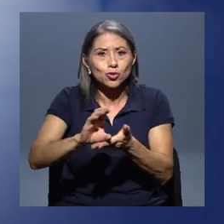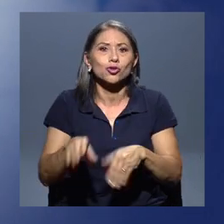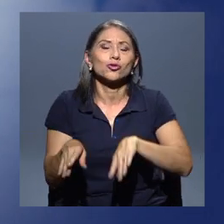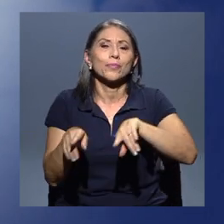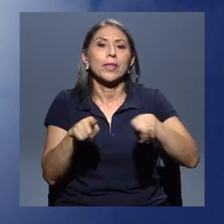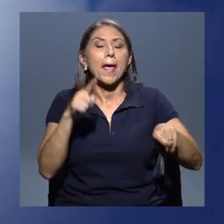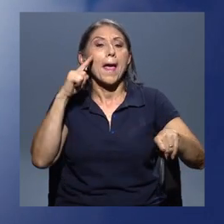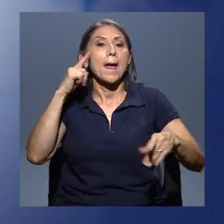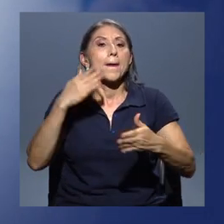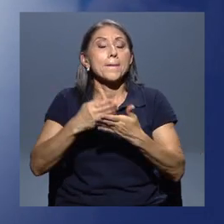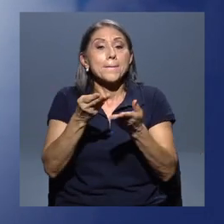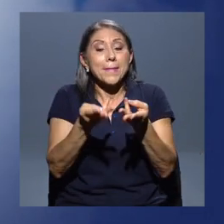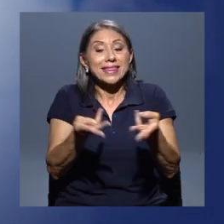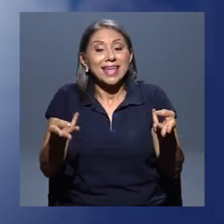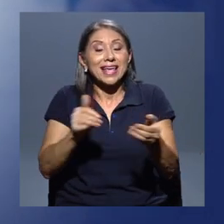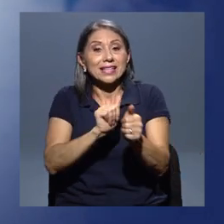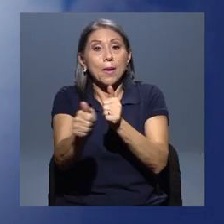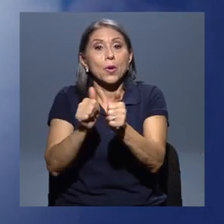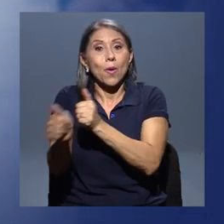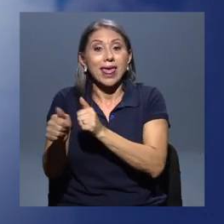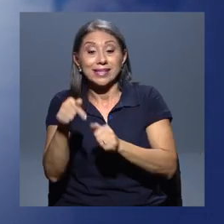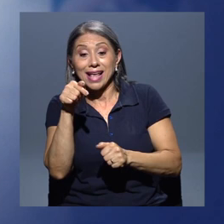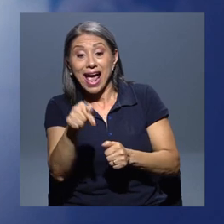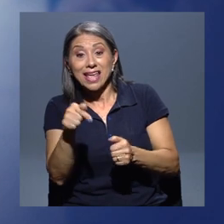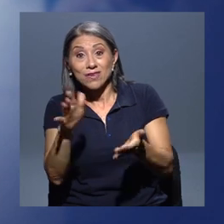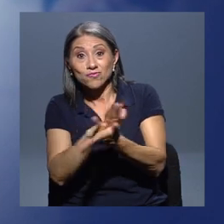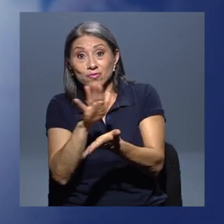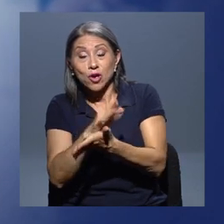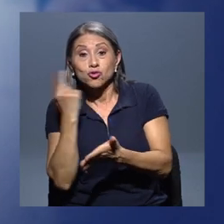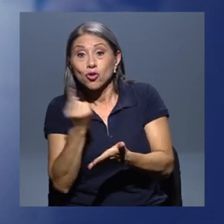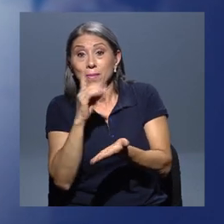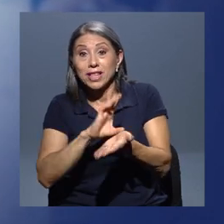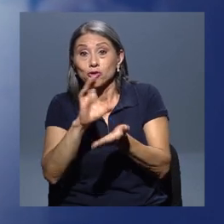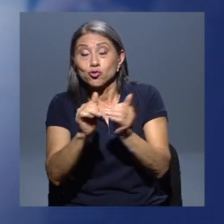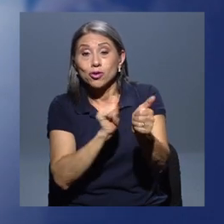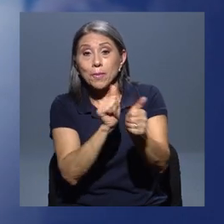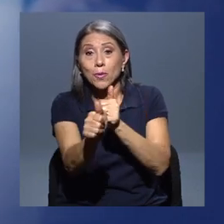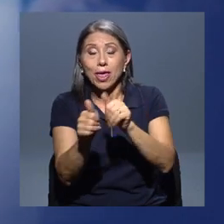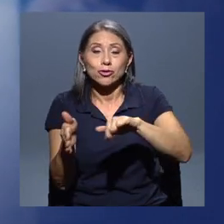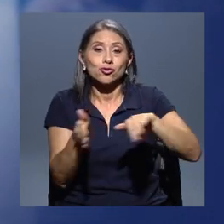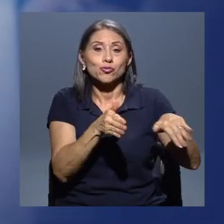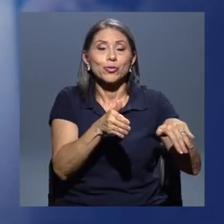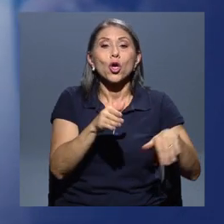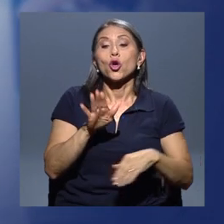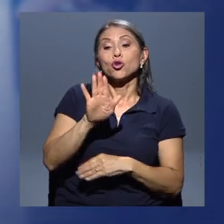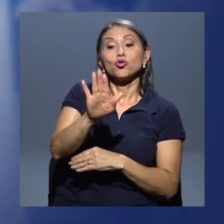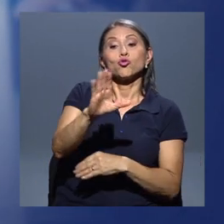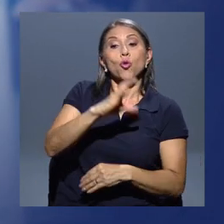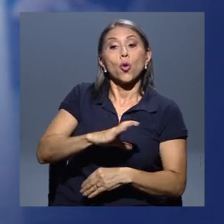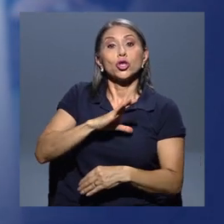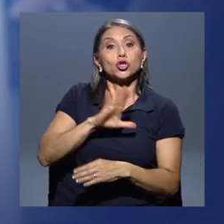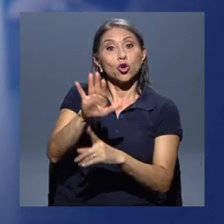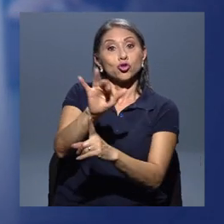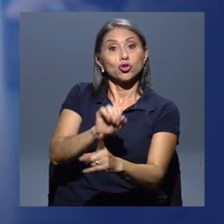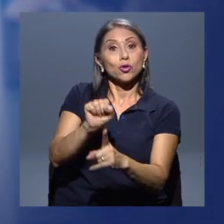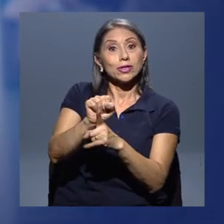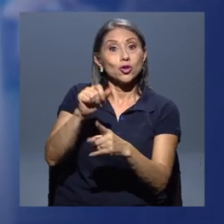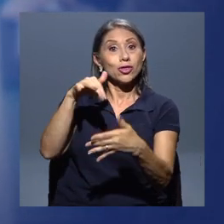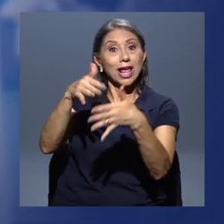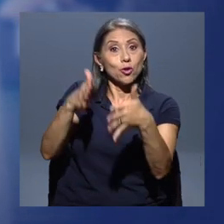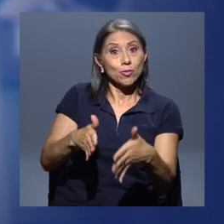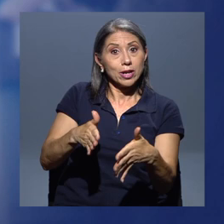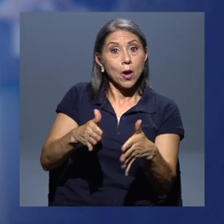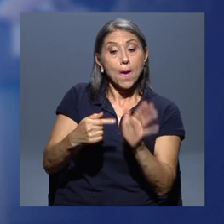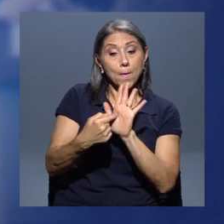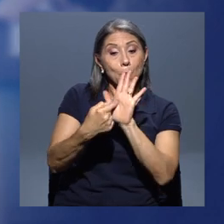materias aprobadas donde se señalan únicamente los cursos aprobados del historial académico, la de condición de alumno que muestra los cursos matriculados